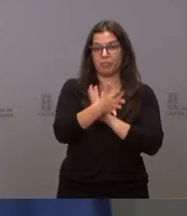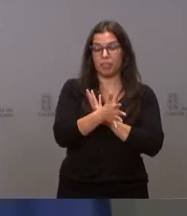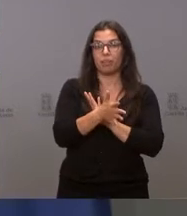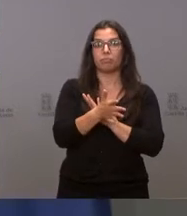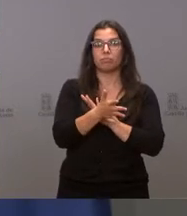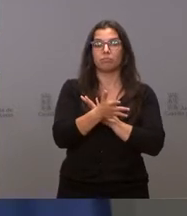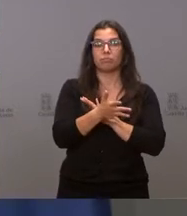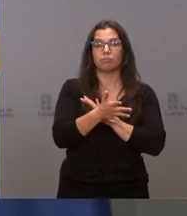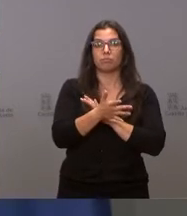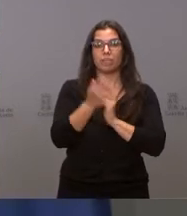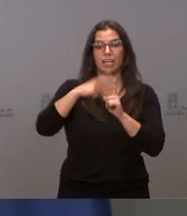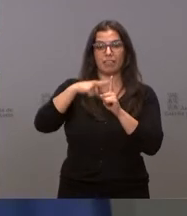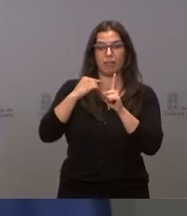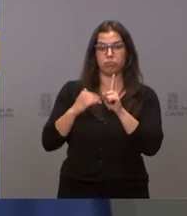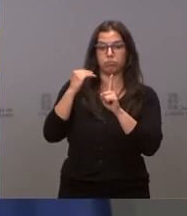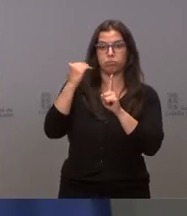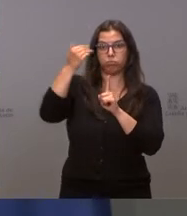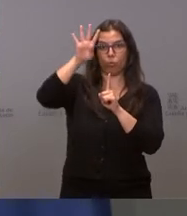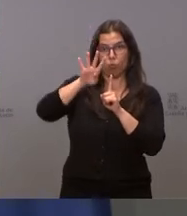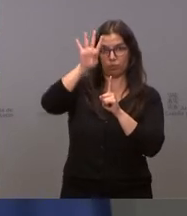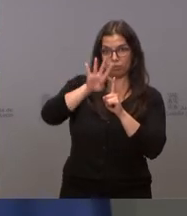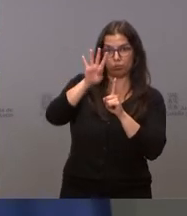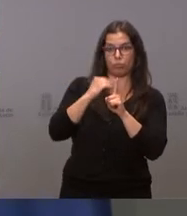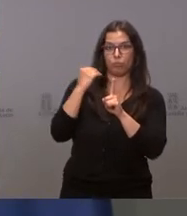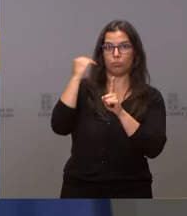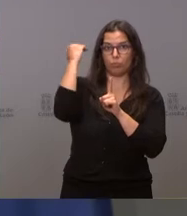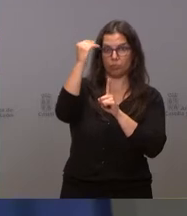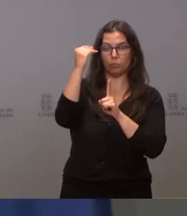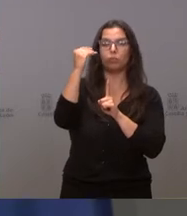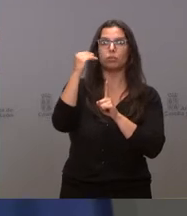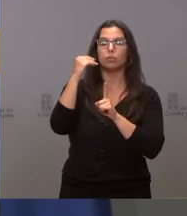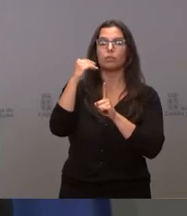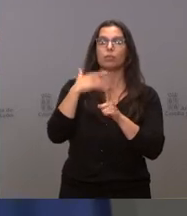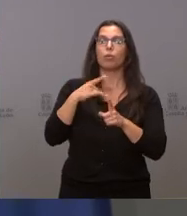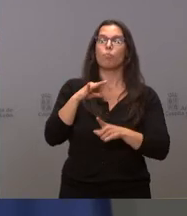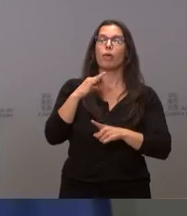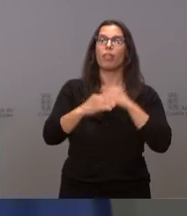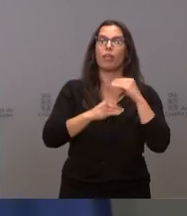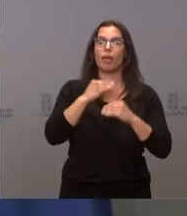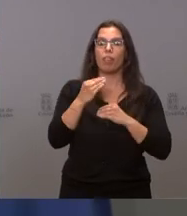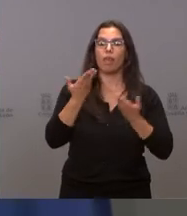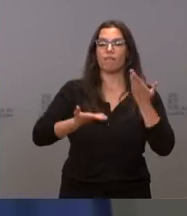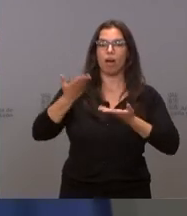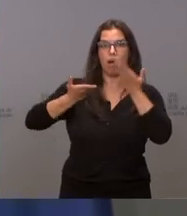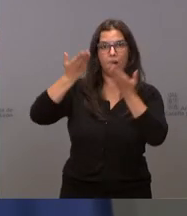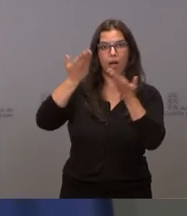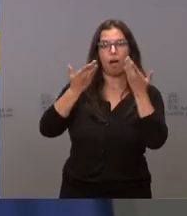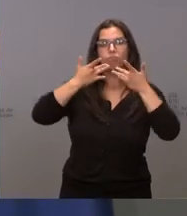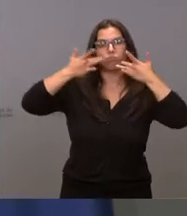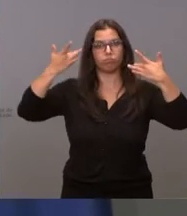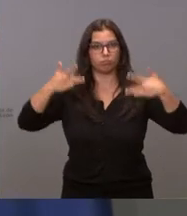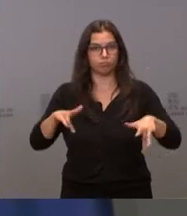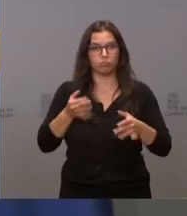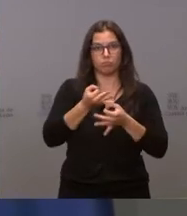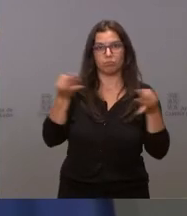cuatro niveles de la carrera profesional podrán ser evaluados de manera objetiva